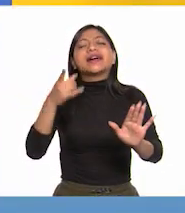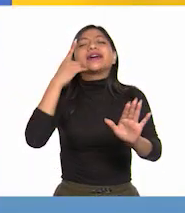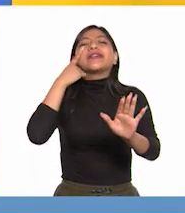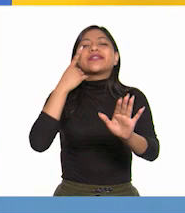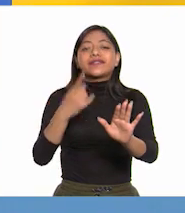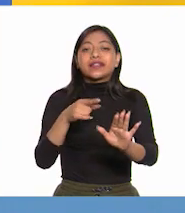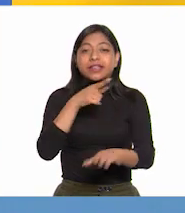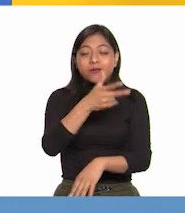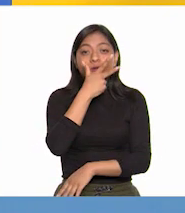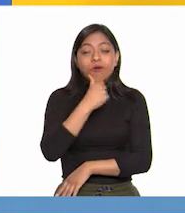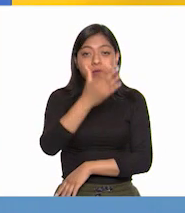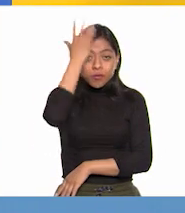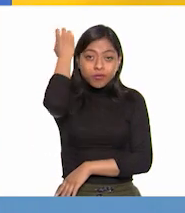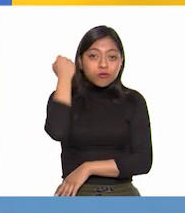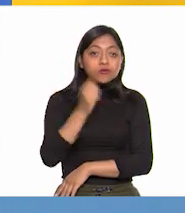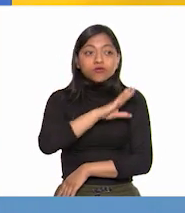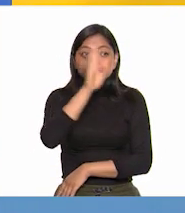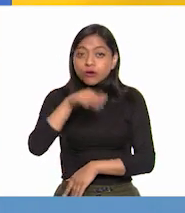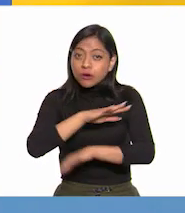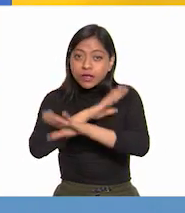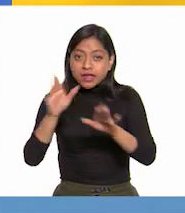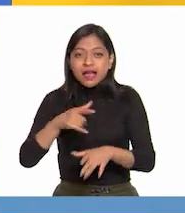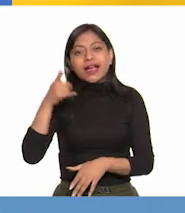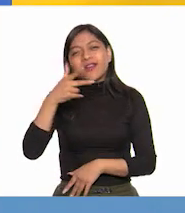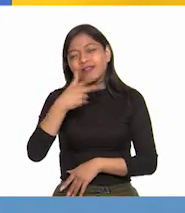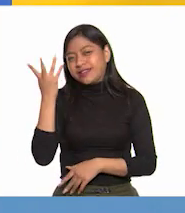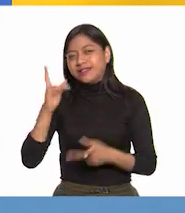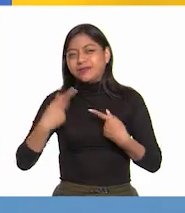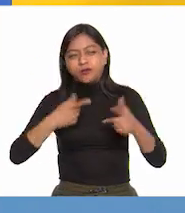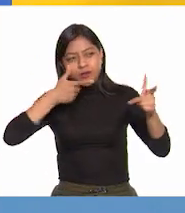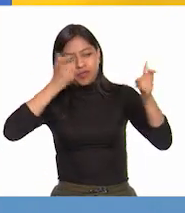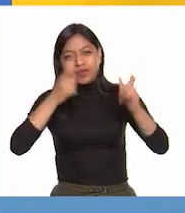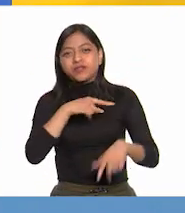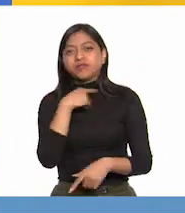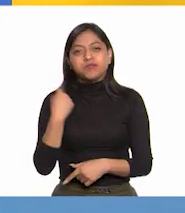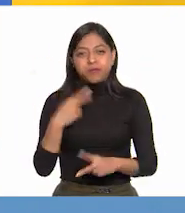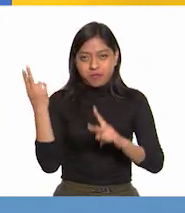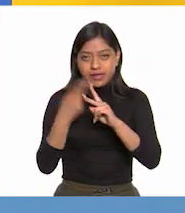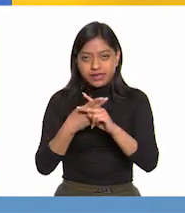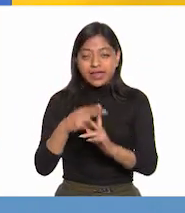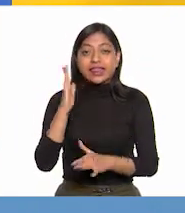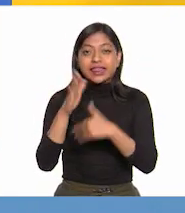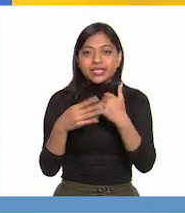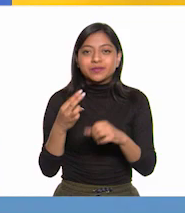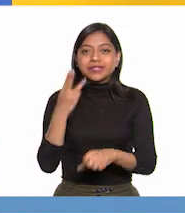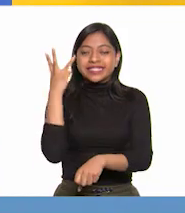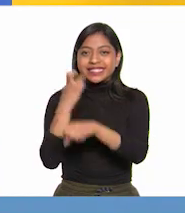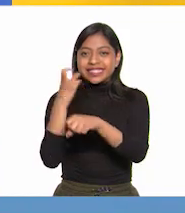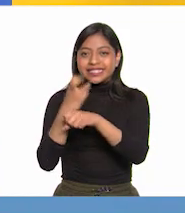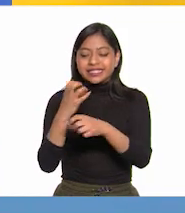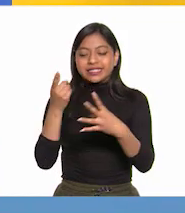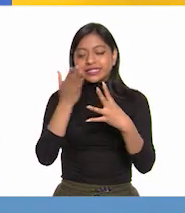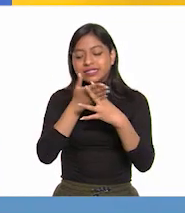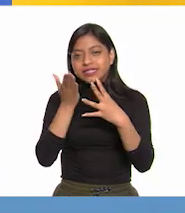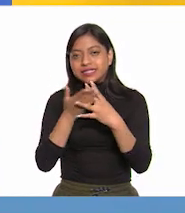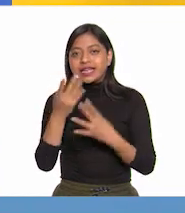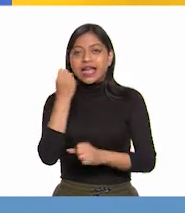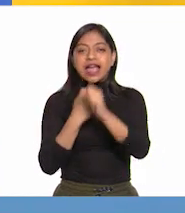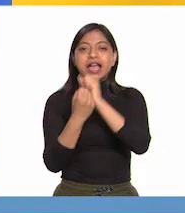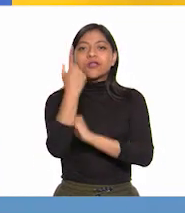pues cuando murió Morelos, bueno, cuando fue fusilado, comenzó la tercera etapa, que fue de